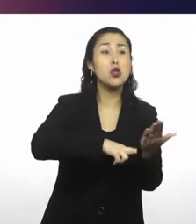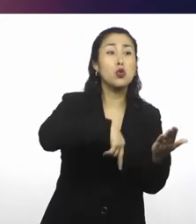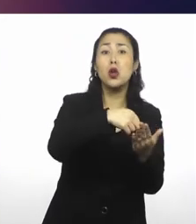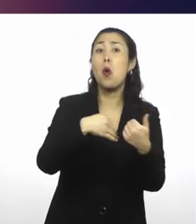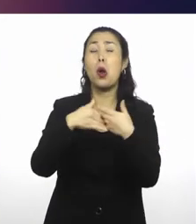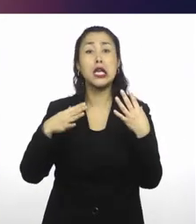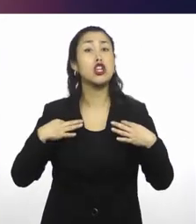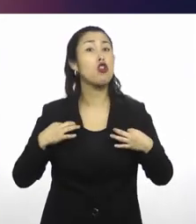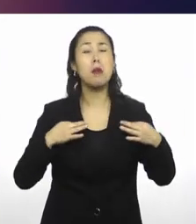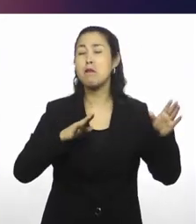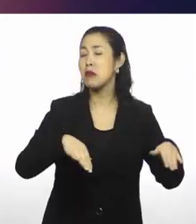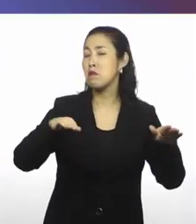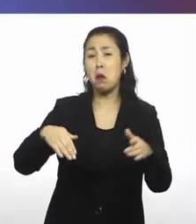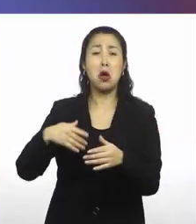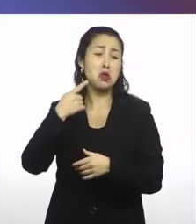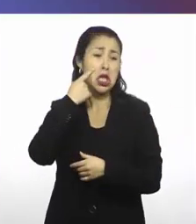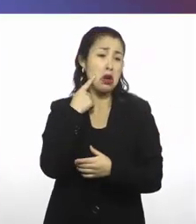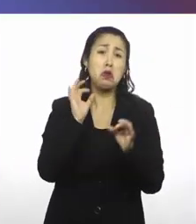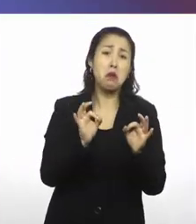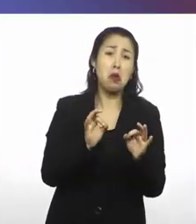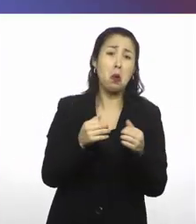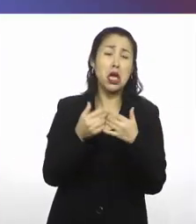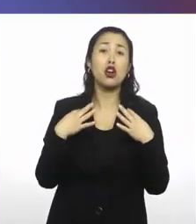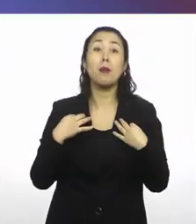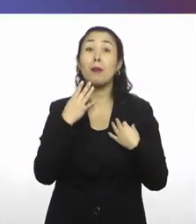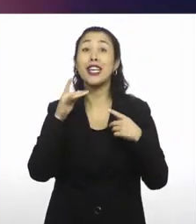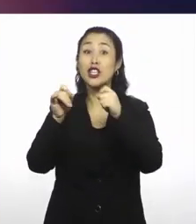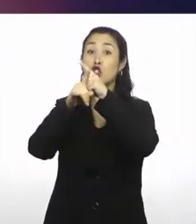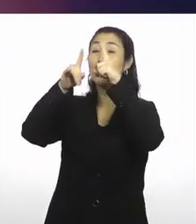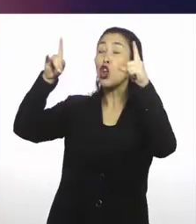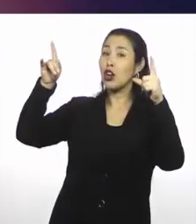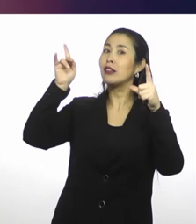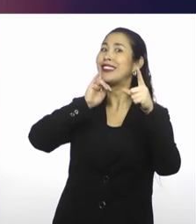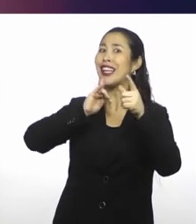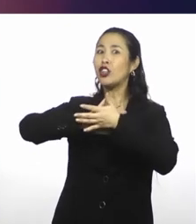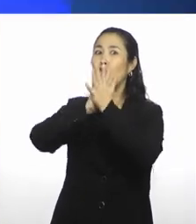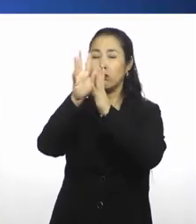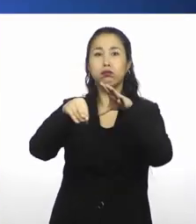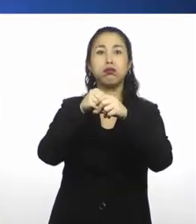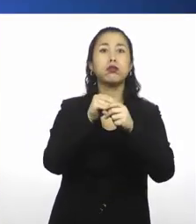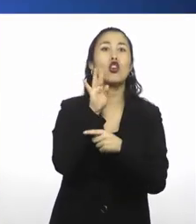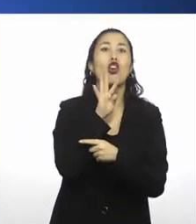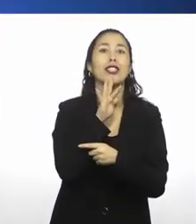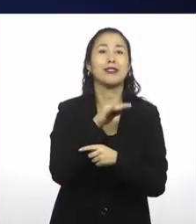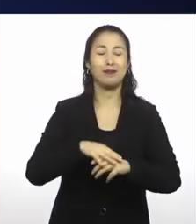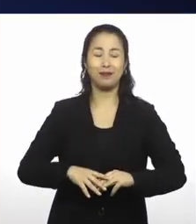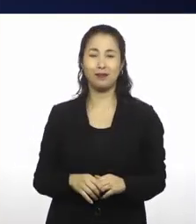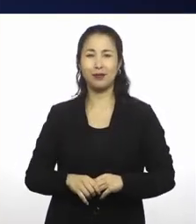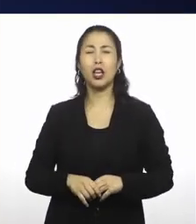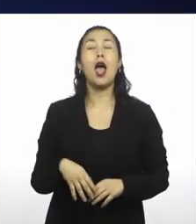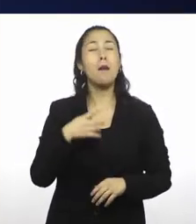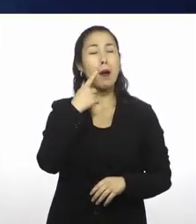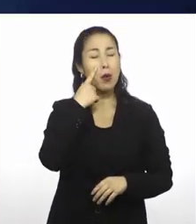en un día común y corriente. Porque la luz del sol contiene todos los colores. Ok, vamos a probar qué es lo que